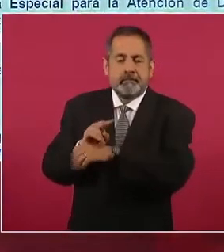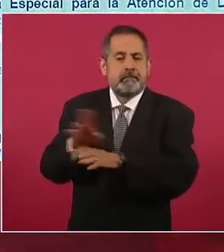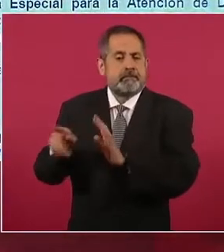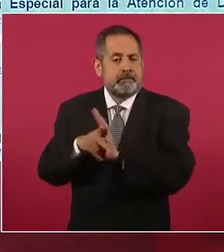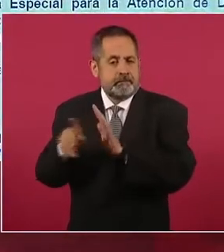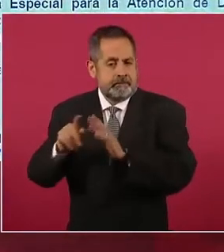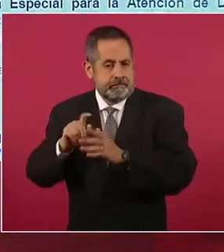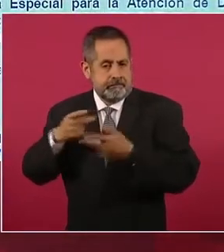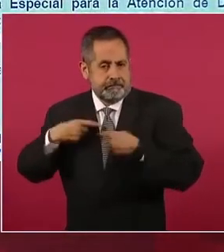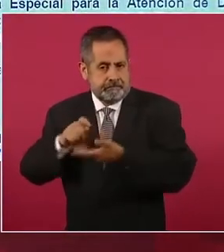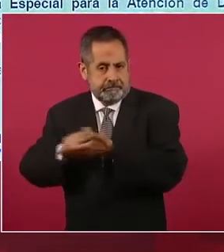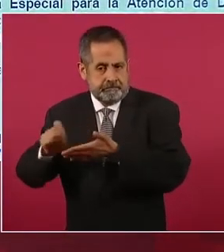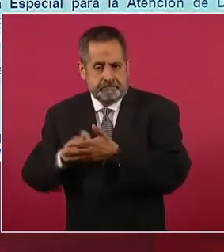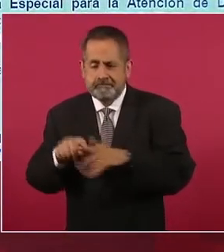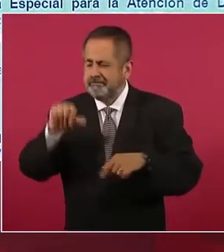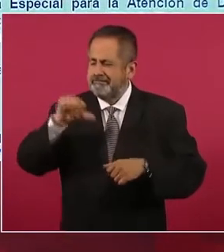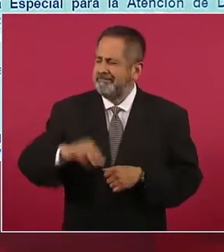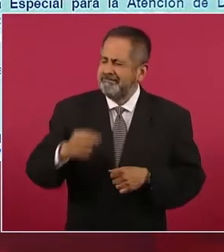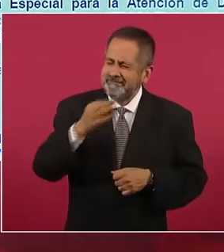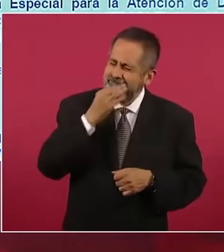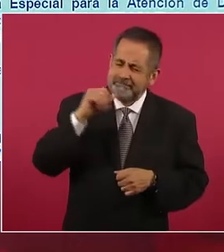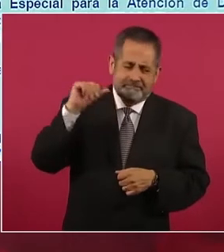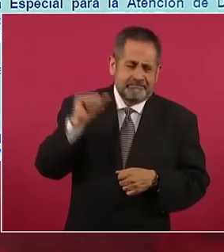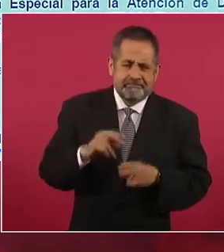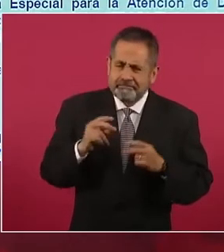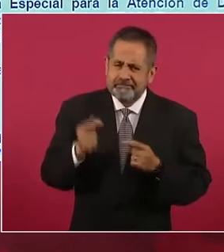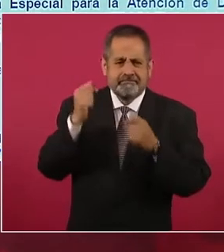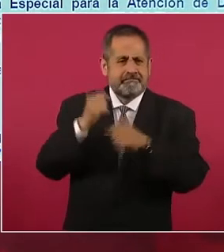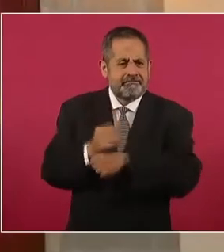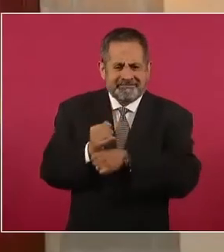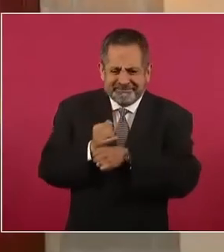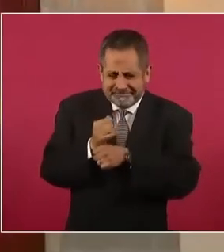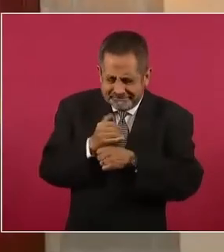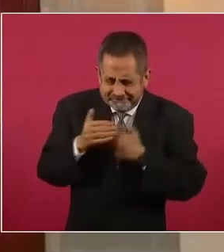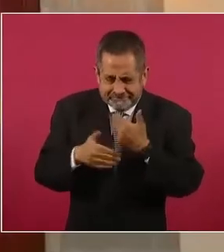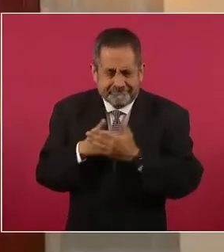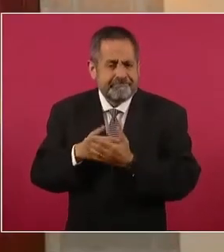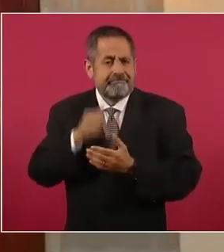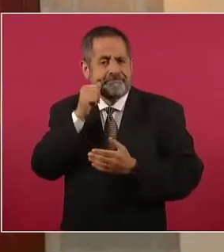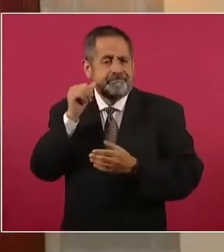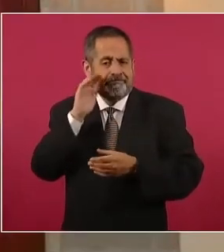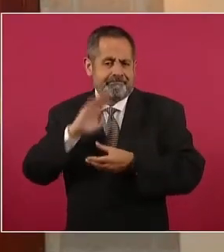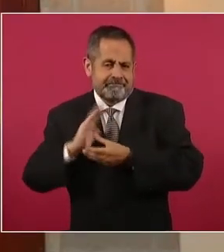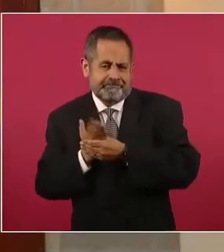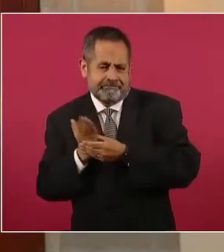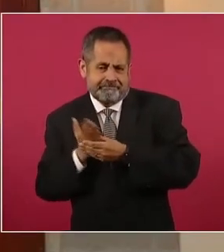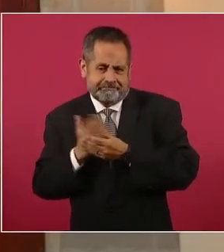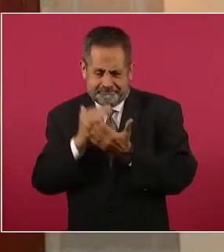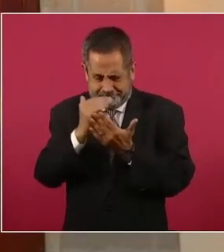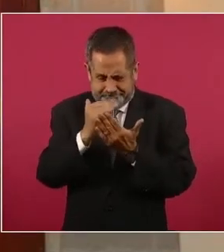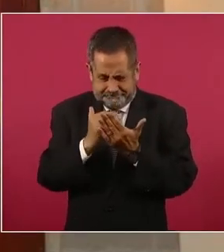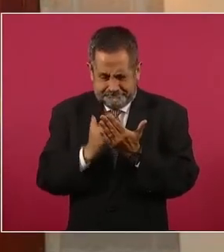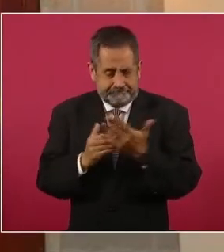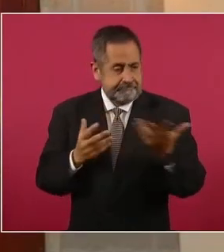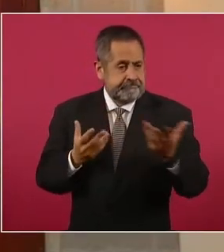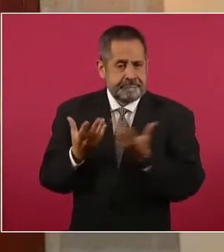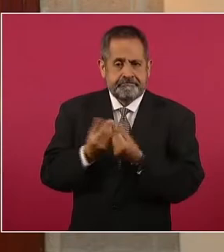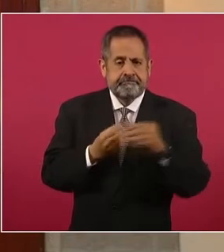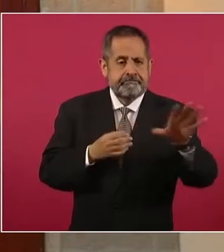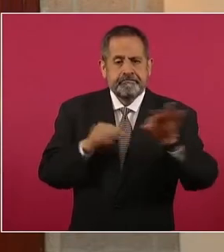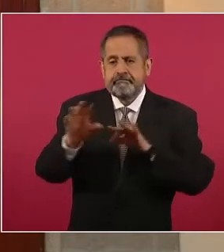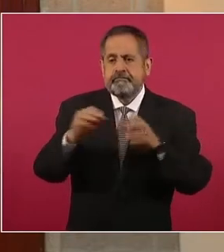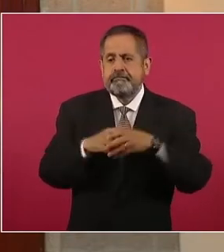de manera inmediata abrieron una carpeta de investigación y se constituyeron ayer mismo por la tarde un grupo de ministerios